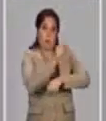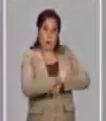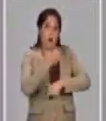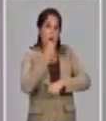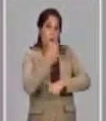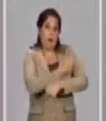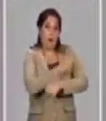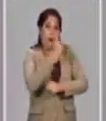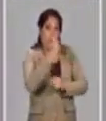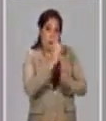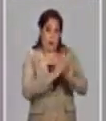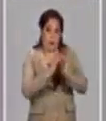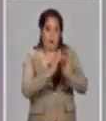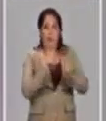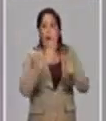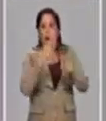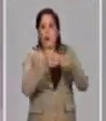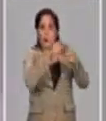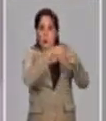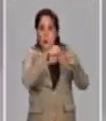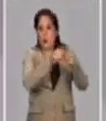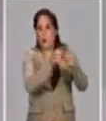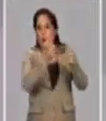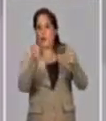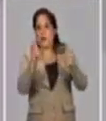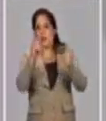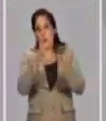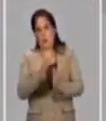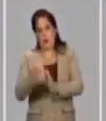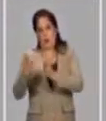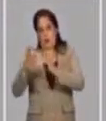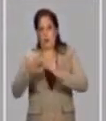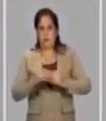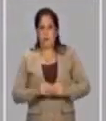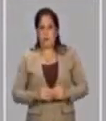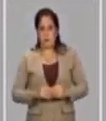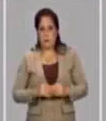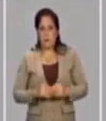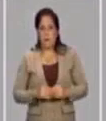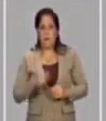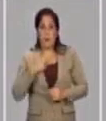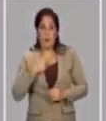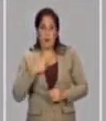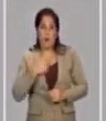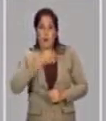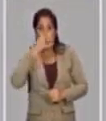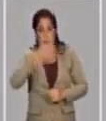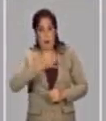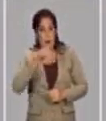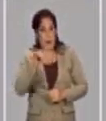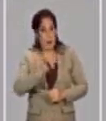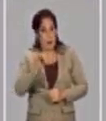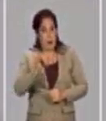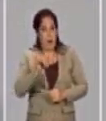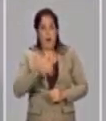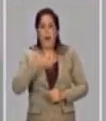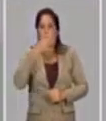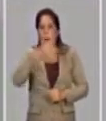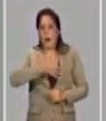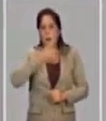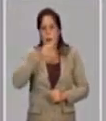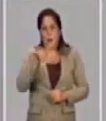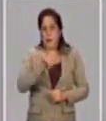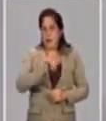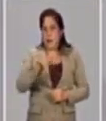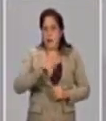establecido la Organización Mundial de la Salud y las diferentes agencias regulatorias en el mundo. Yo, por último, en esta primera parte del contexto,